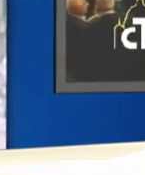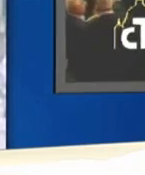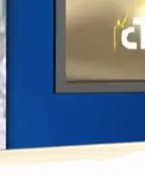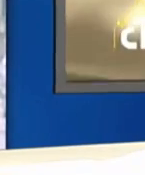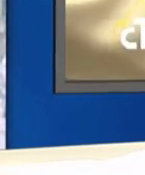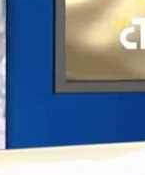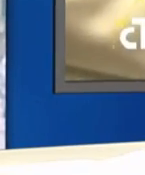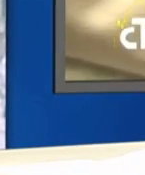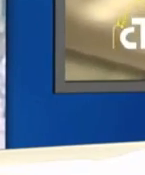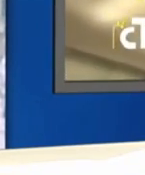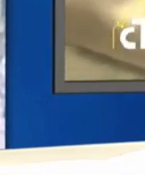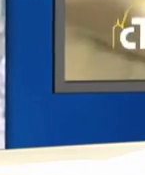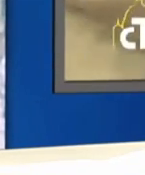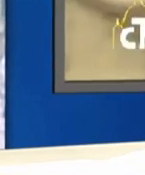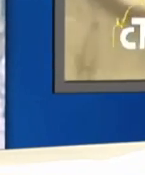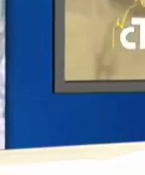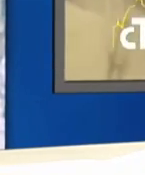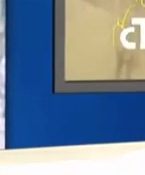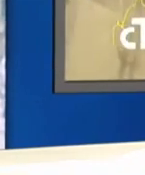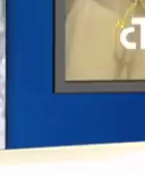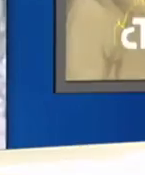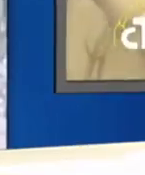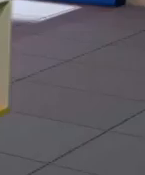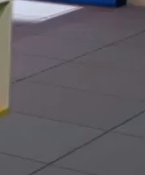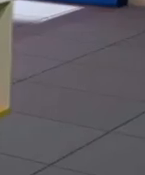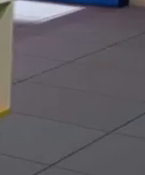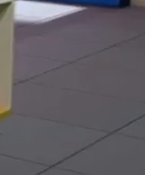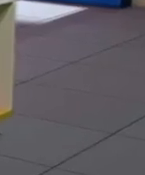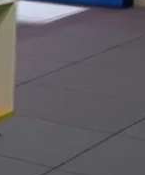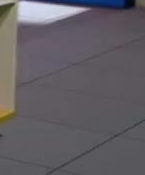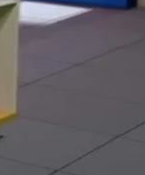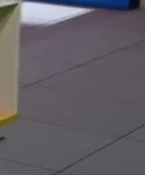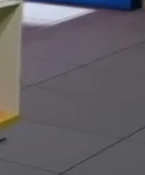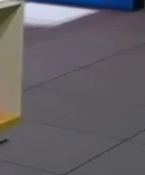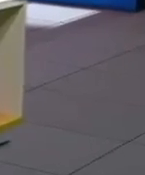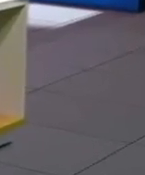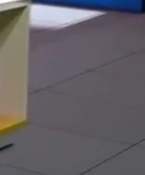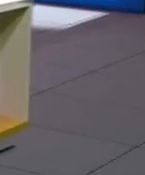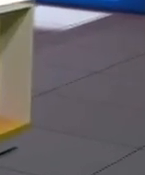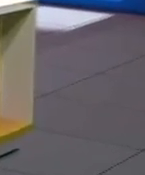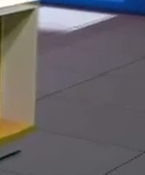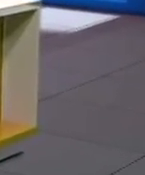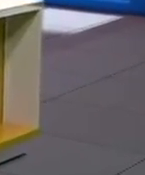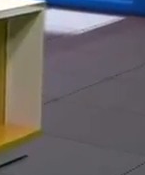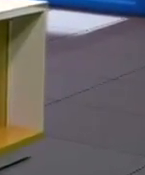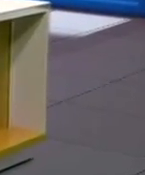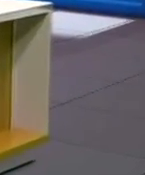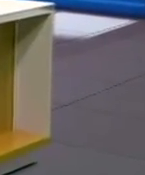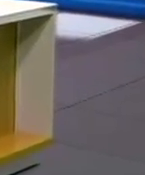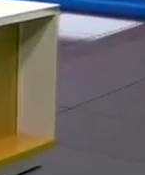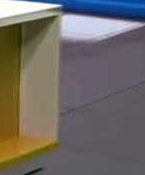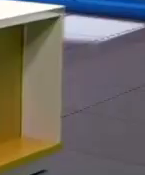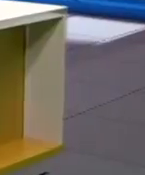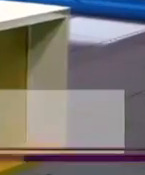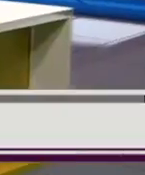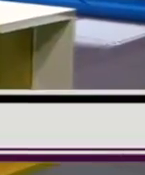Pues caminar juntos y colaborar en el servicio, nos pide el Santo Padre. Manuel, hay una serie de materiales que también sean para todo